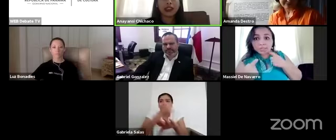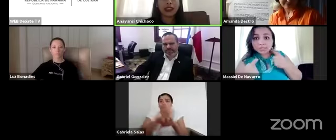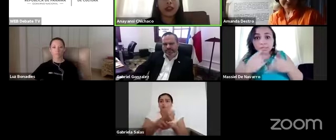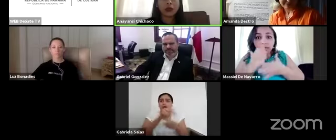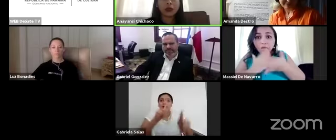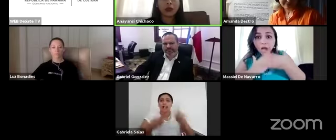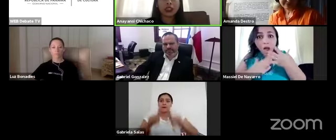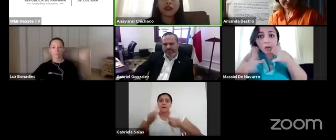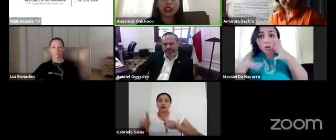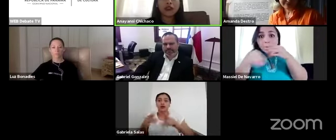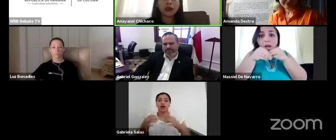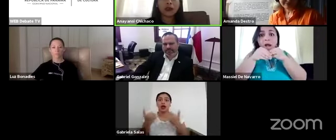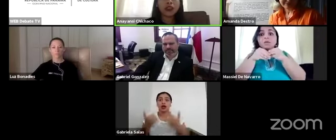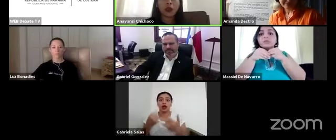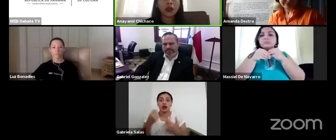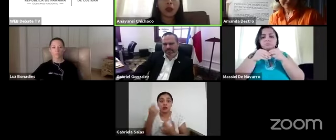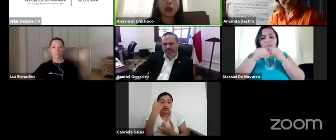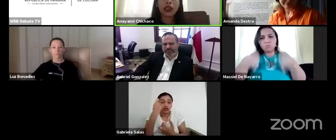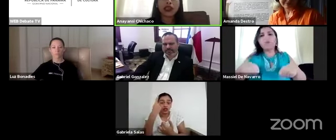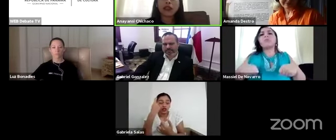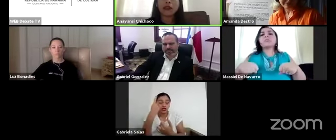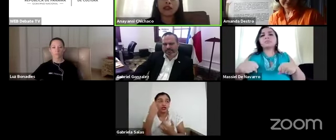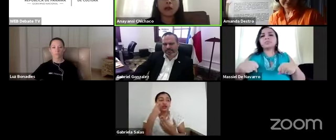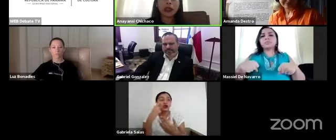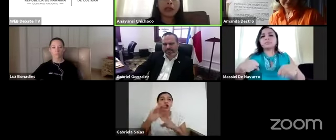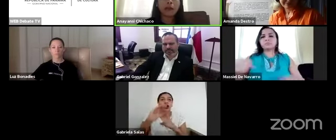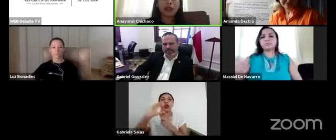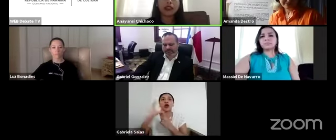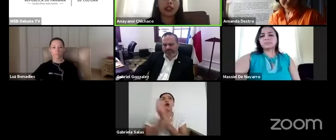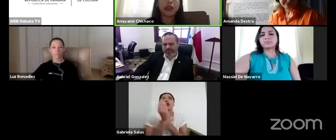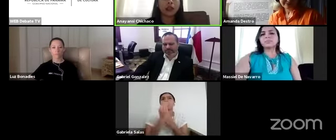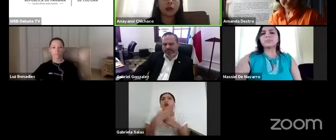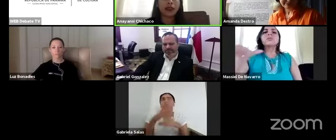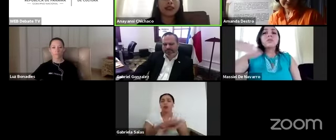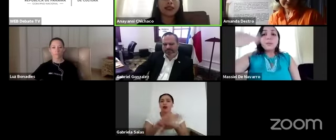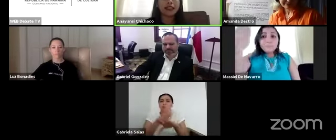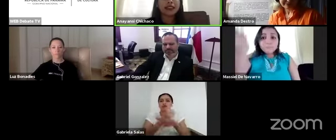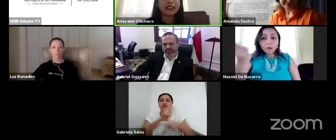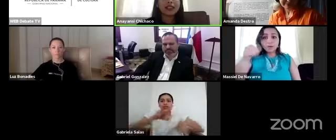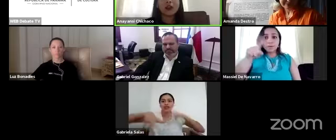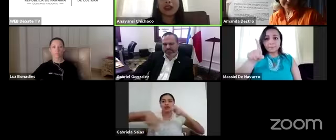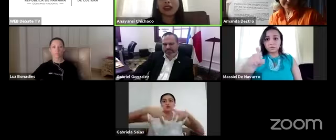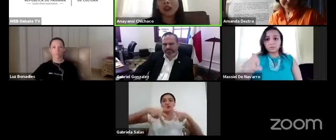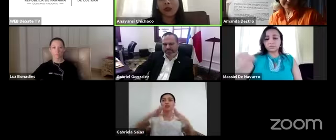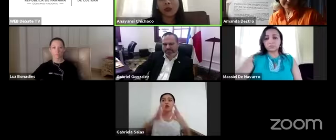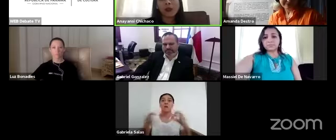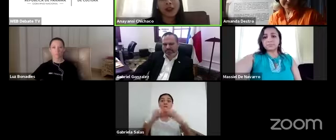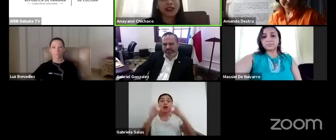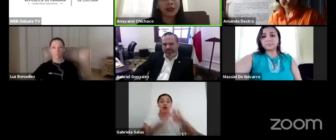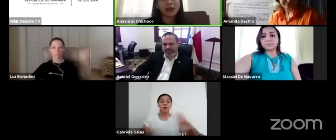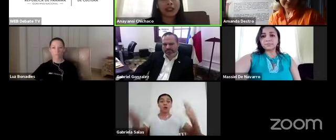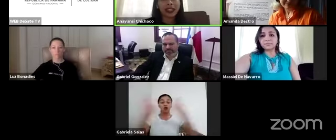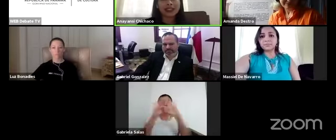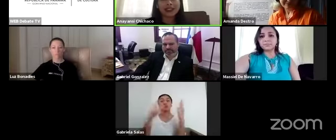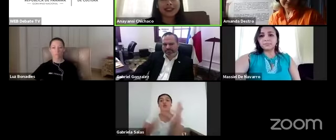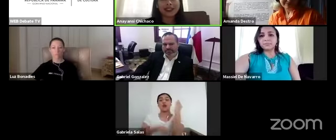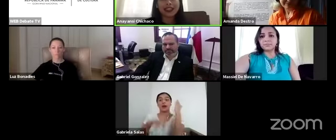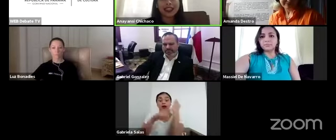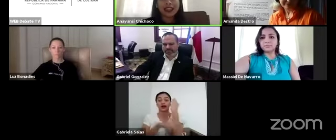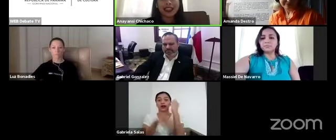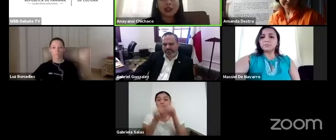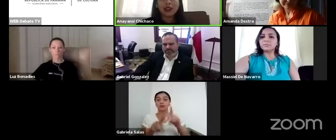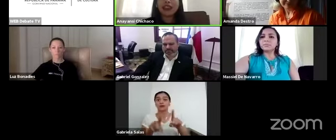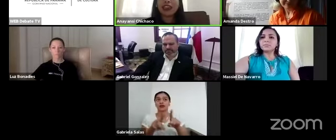entendido que la cultura definitivamente es uno de los pilares de inversión más importantes en nuestro país sino que estuviéramos haciendo en nuestras